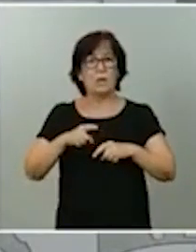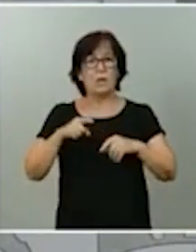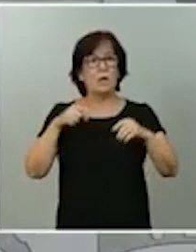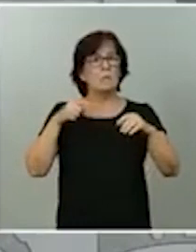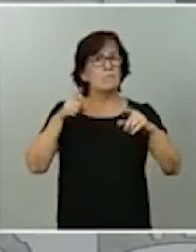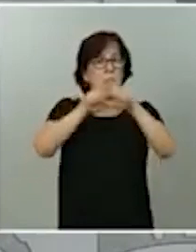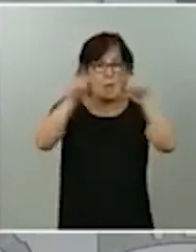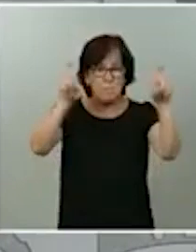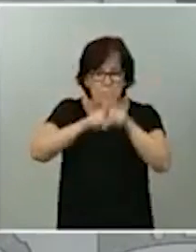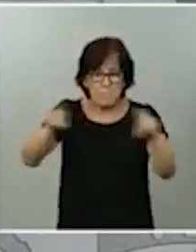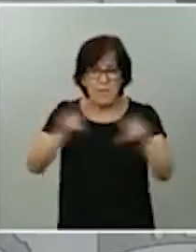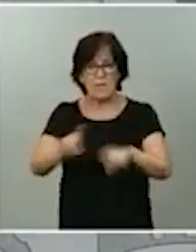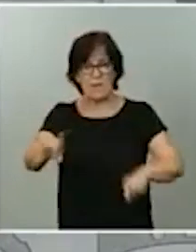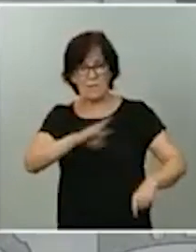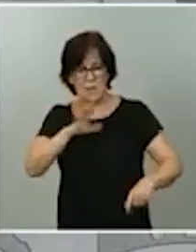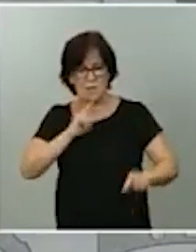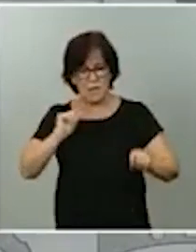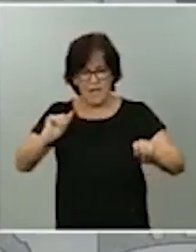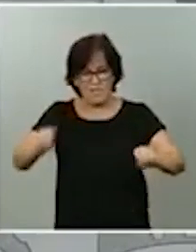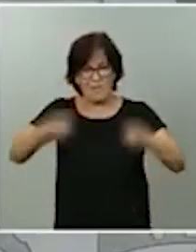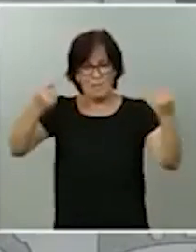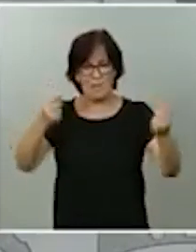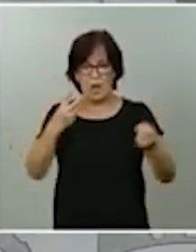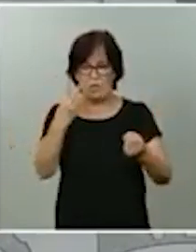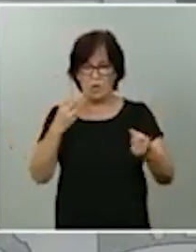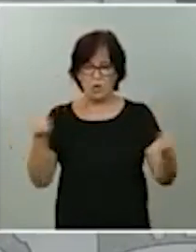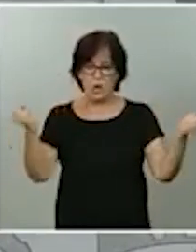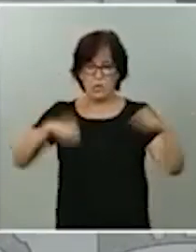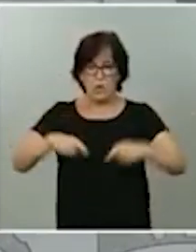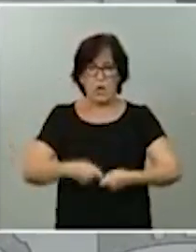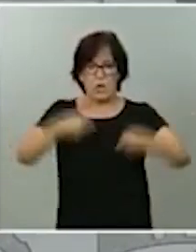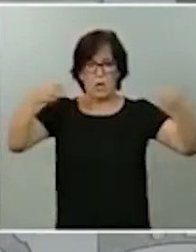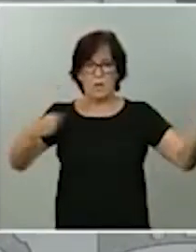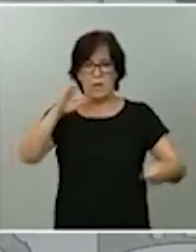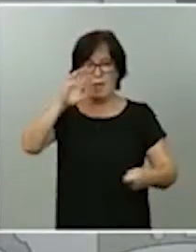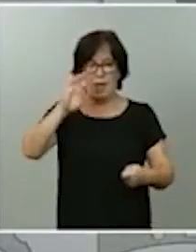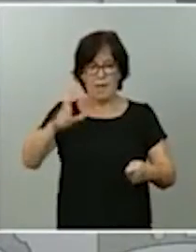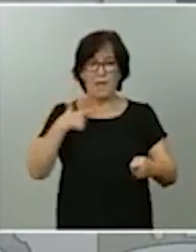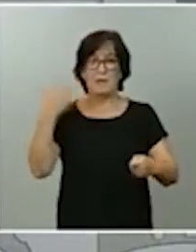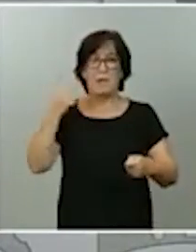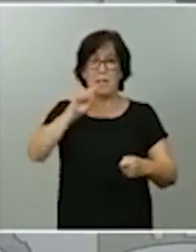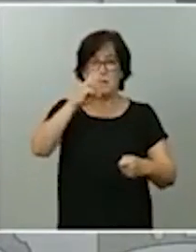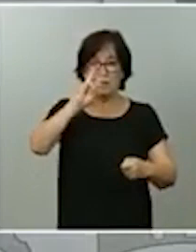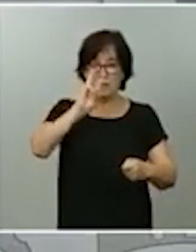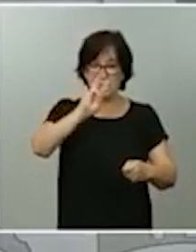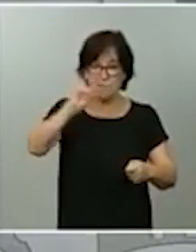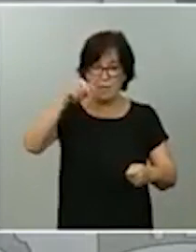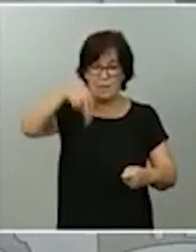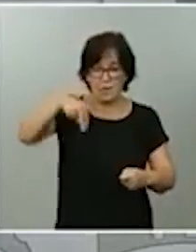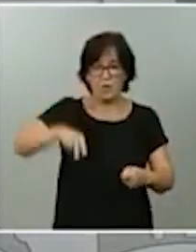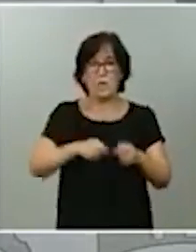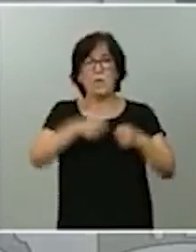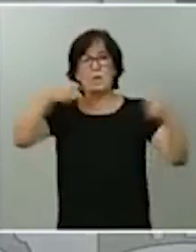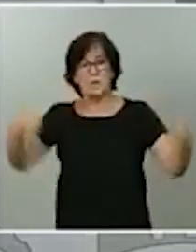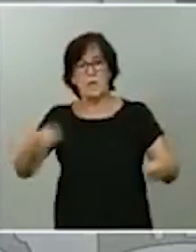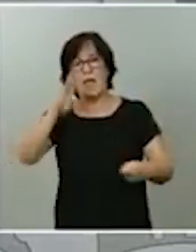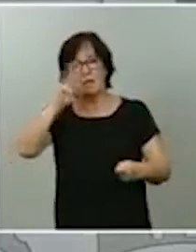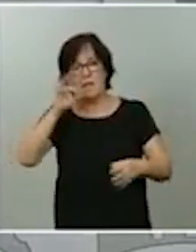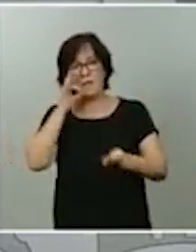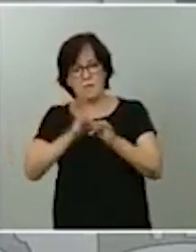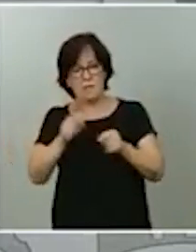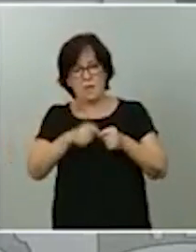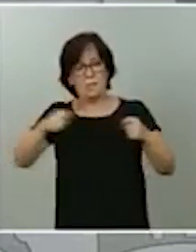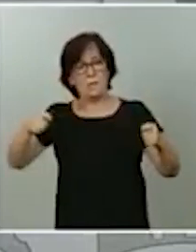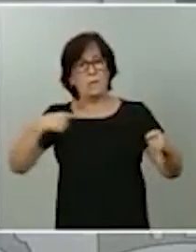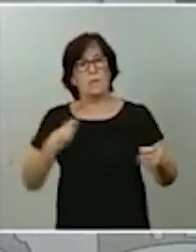Se han firmado dos acuerdos para prorrogar los ERTE, primero hasta el 30 de junio, luego hasta el 30 de septiembre. Esto ha permitido la subsistencia de